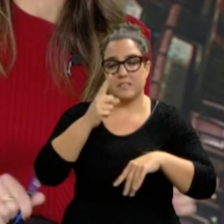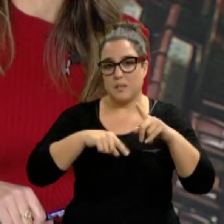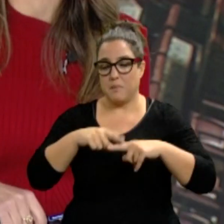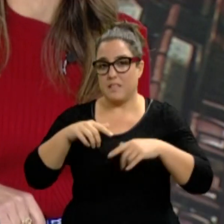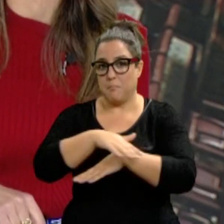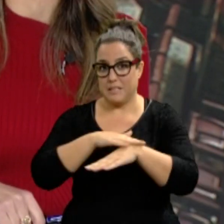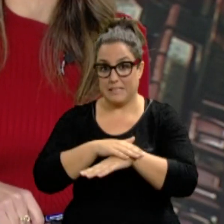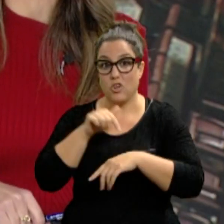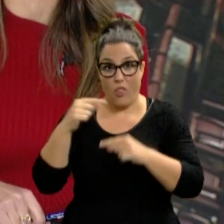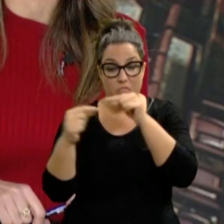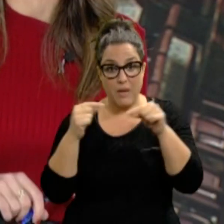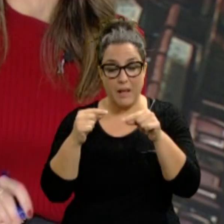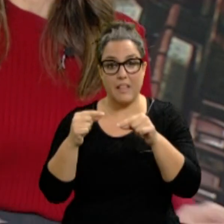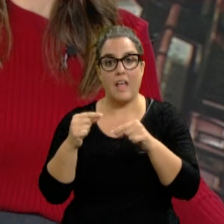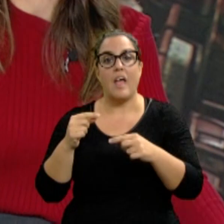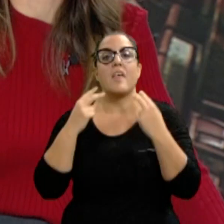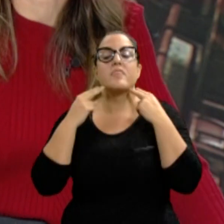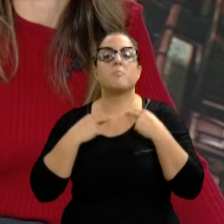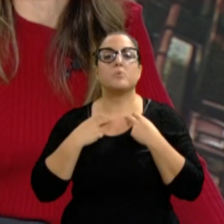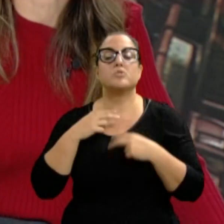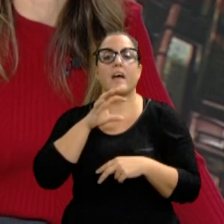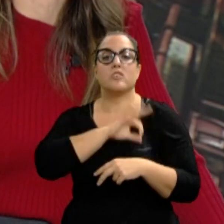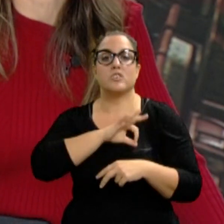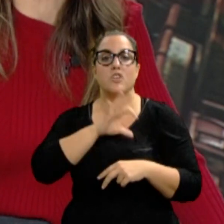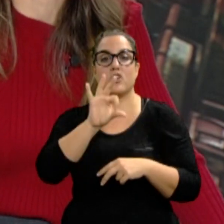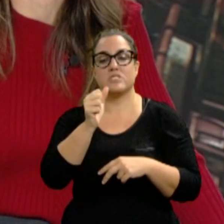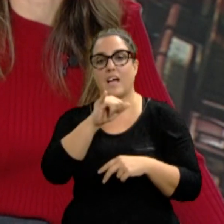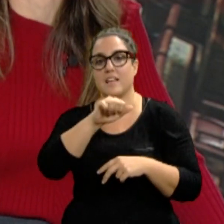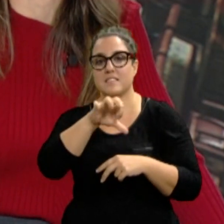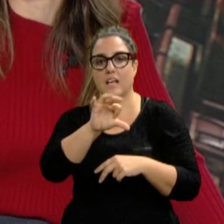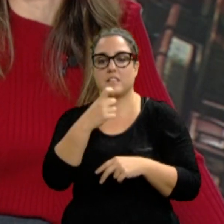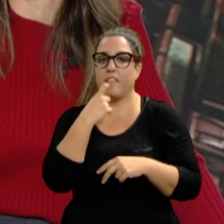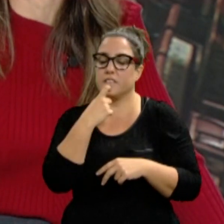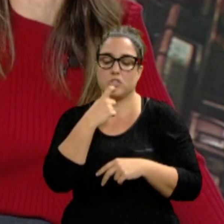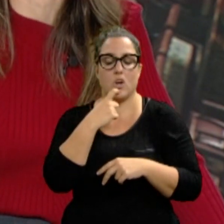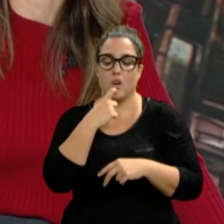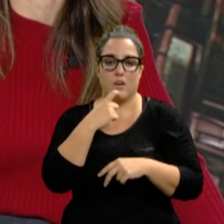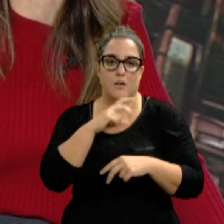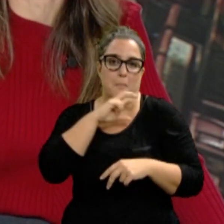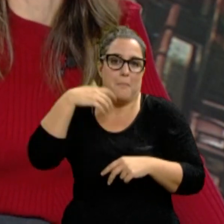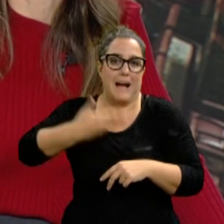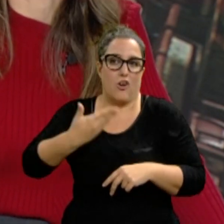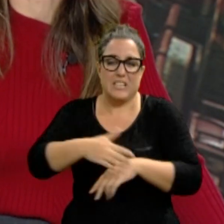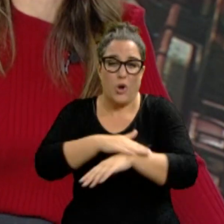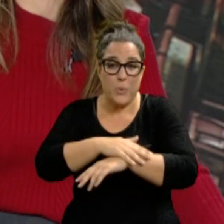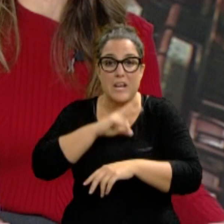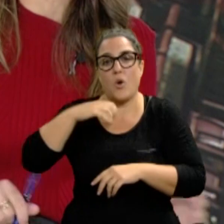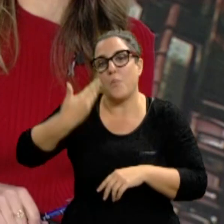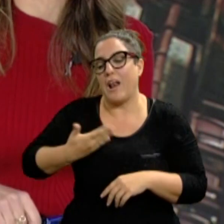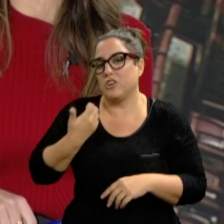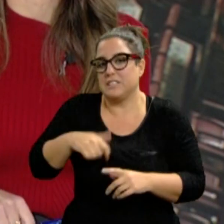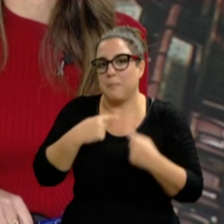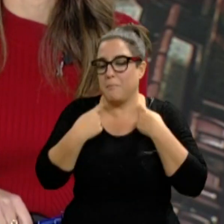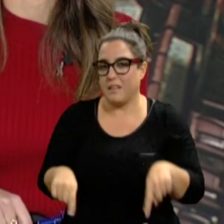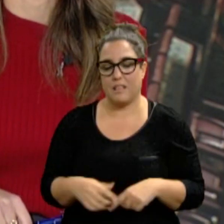ese debate el diputado de Navarra, Suma, Sergio Sayas, dice que el gobierno ha perdido los valores y los escrúpulos. Les asegura que a los socios de Bildu y Esquerra no les preocupa el